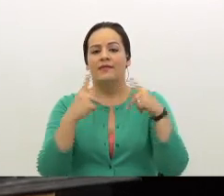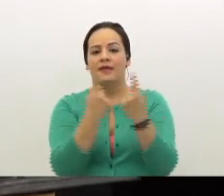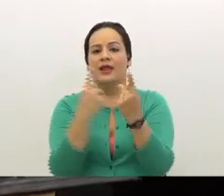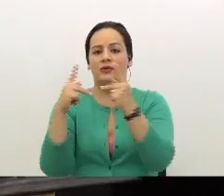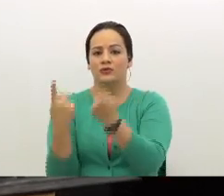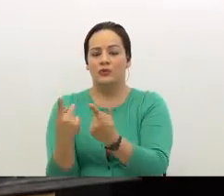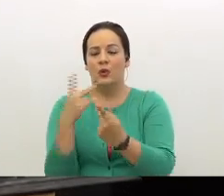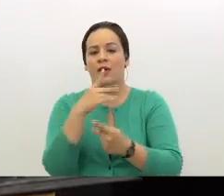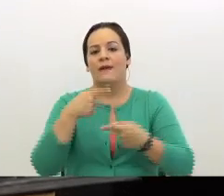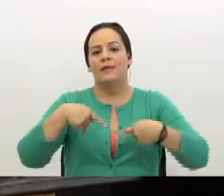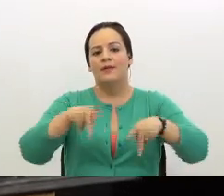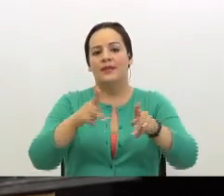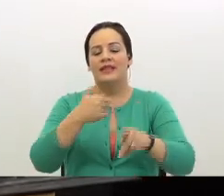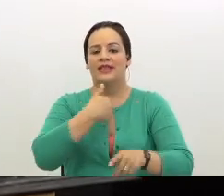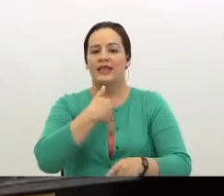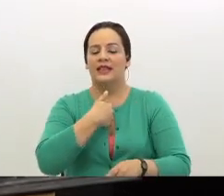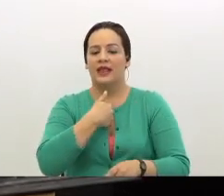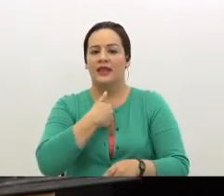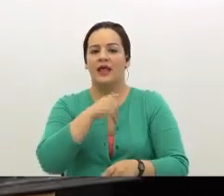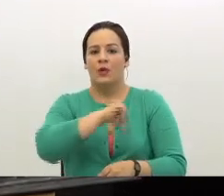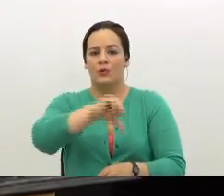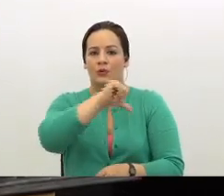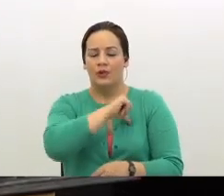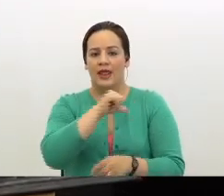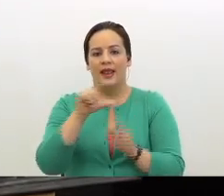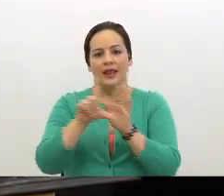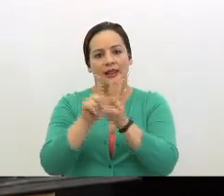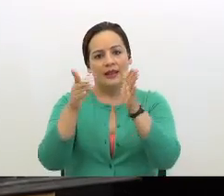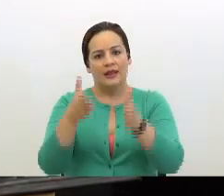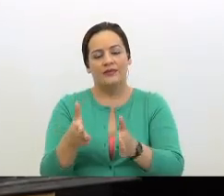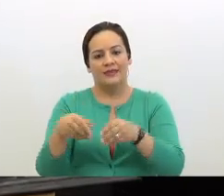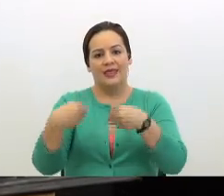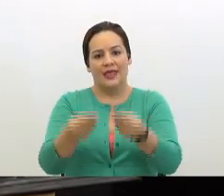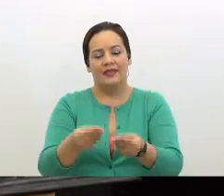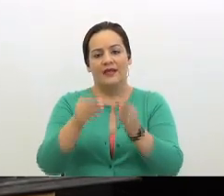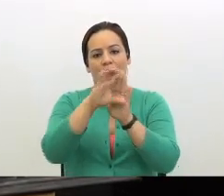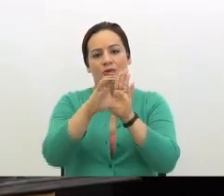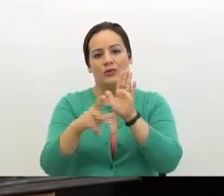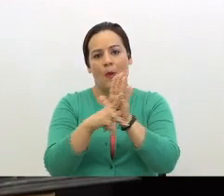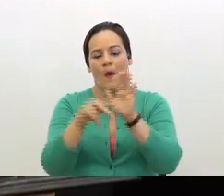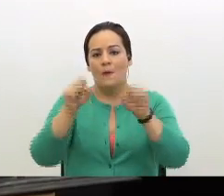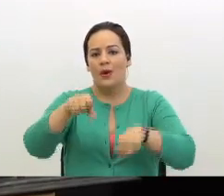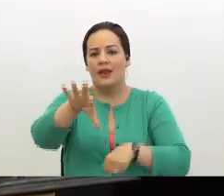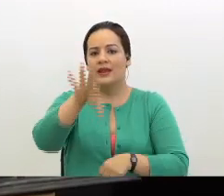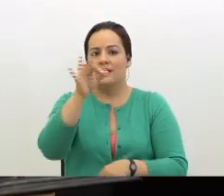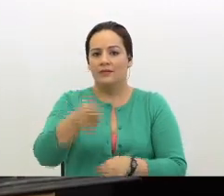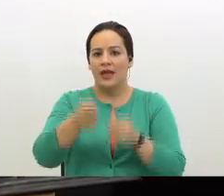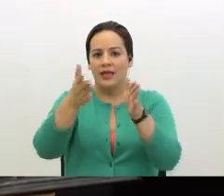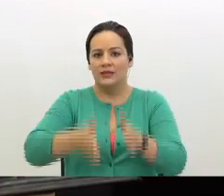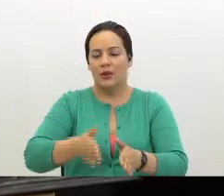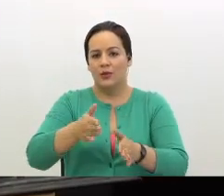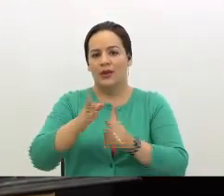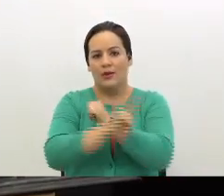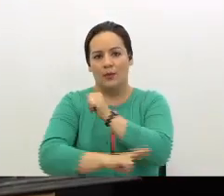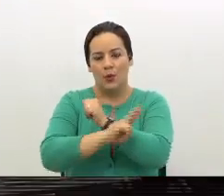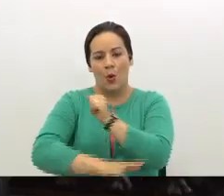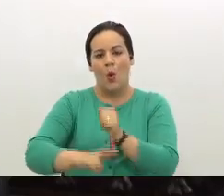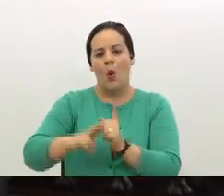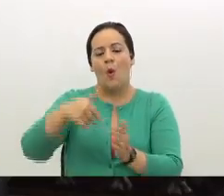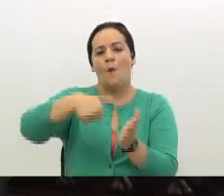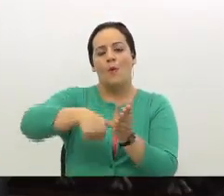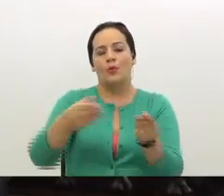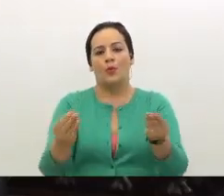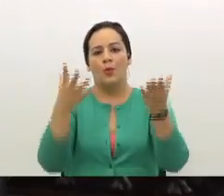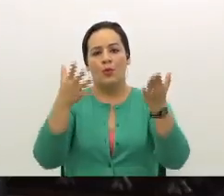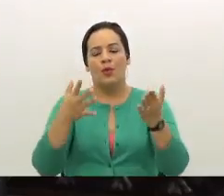tener esa potestad del legislador dada en la Constitución política de poder elegir a los magistrados de la República. Voto público, don Luis, a